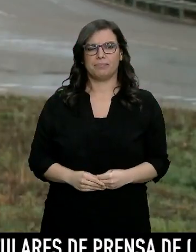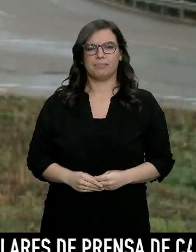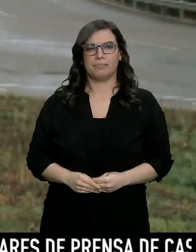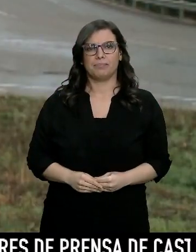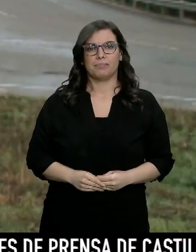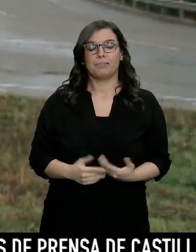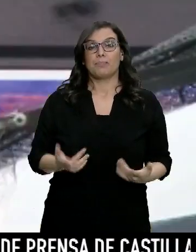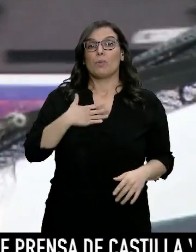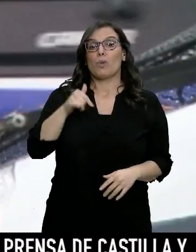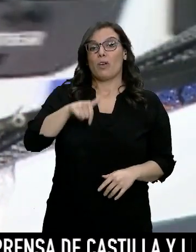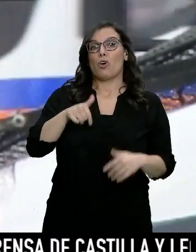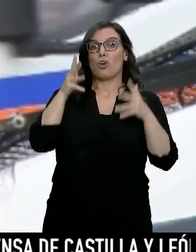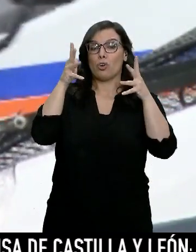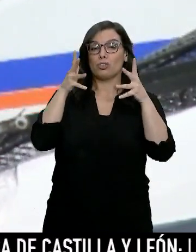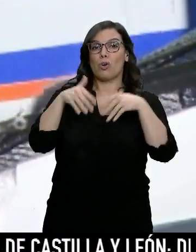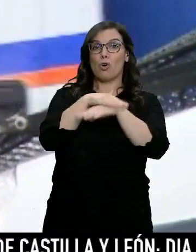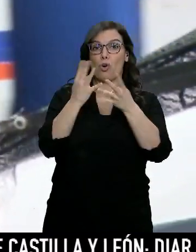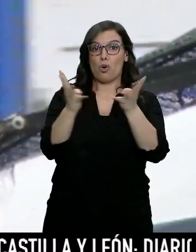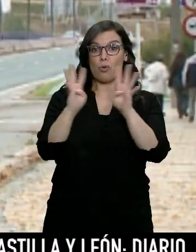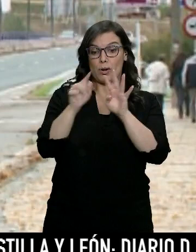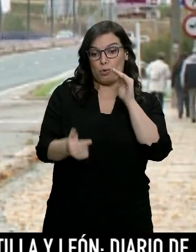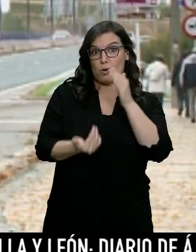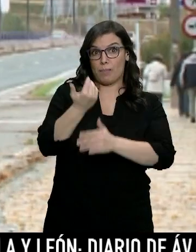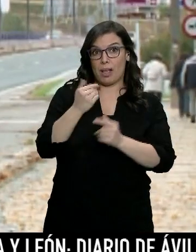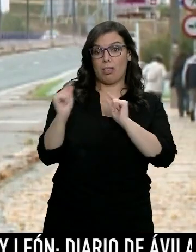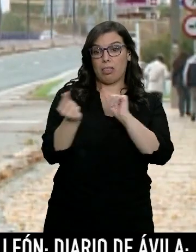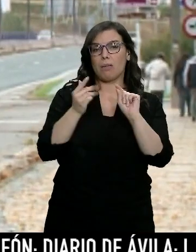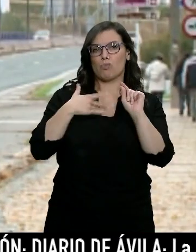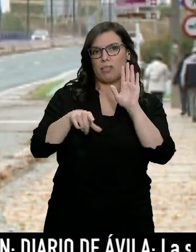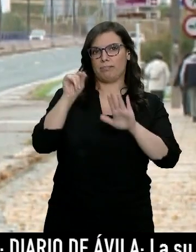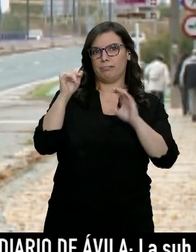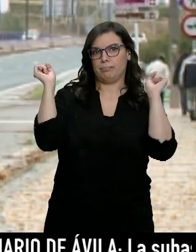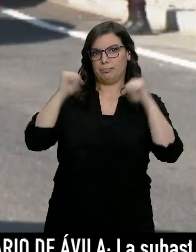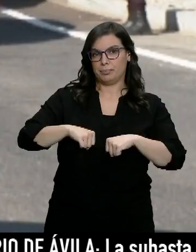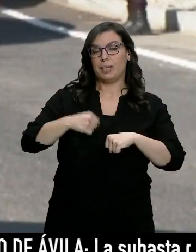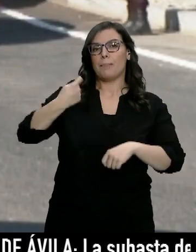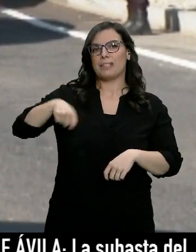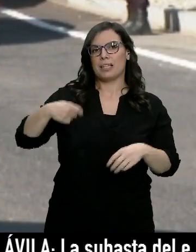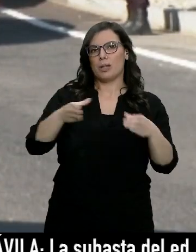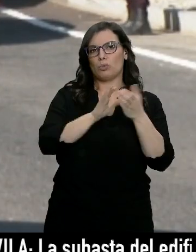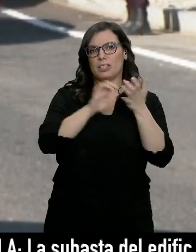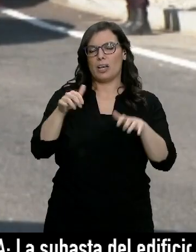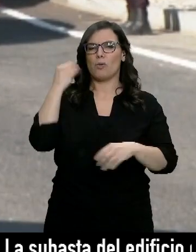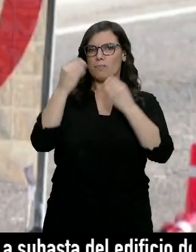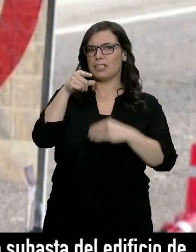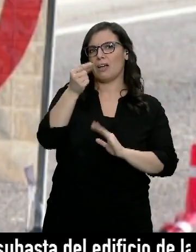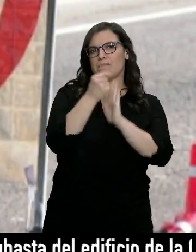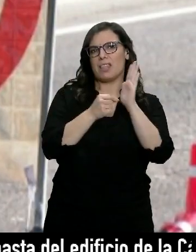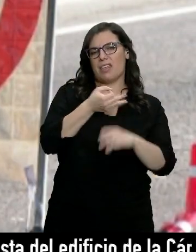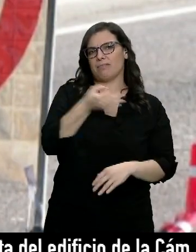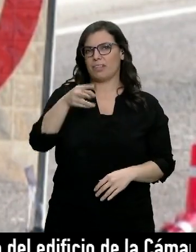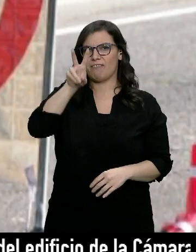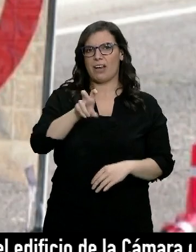La medida podría aprobarse en el Consejo de Gobierno de esta mañana. El presidente de la Junta apuesta por esta medida que considera eficaz para